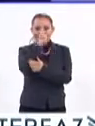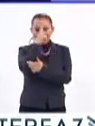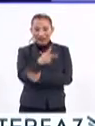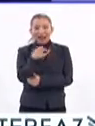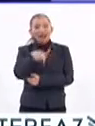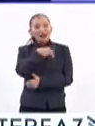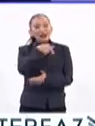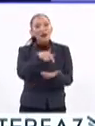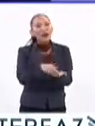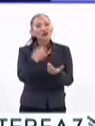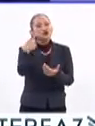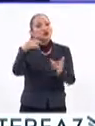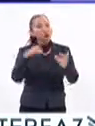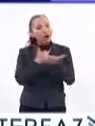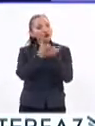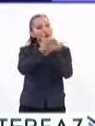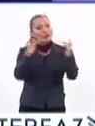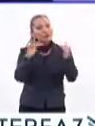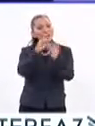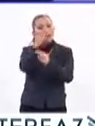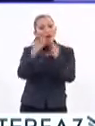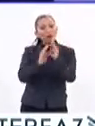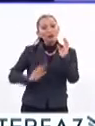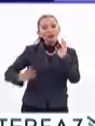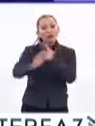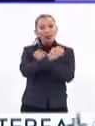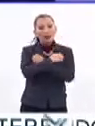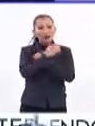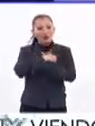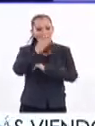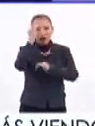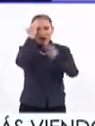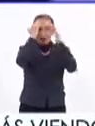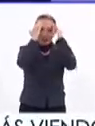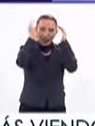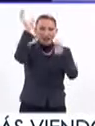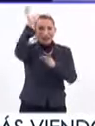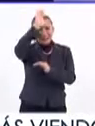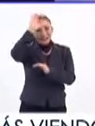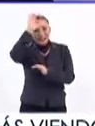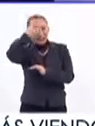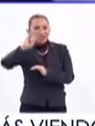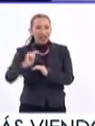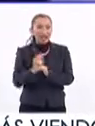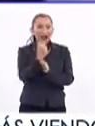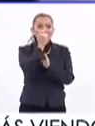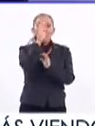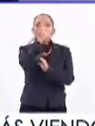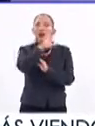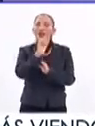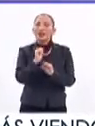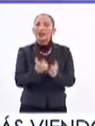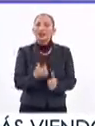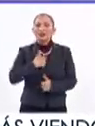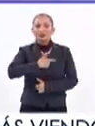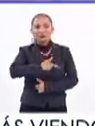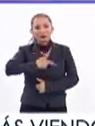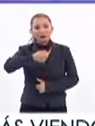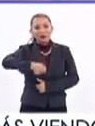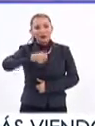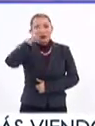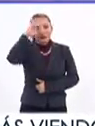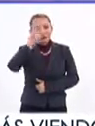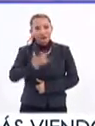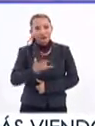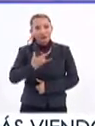a este programa que es su interfaz con el mundo de la educación, el conocimiento, la ciencia, la tecnología, la cultura y el arte. saludamos también con mucho